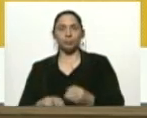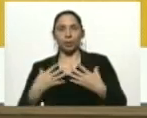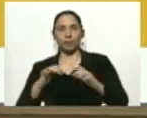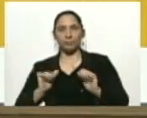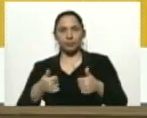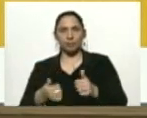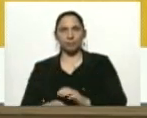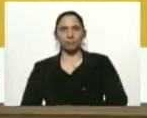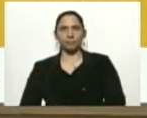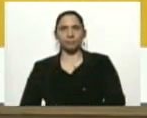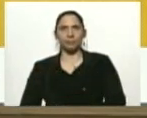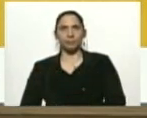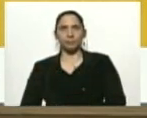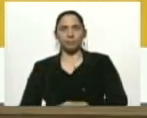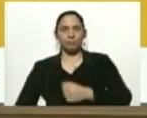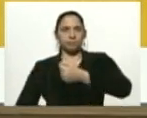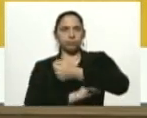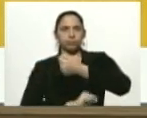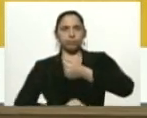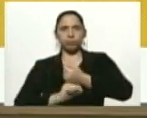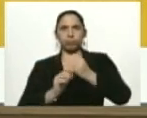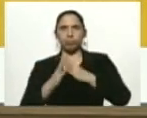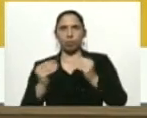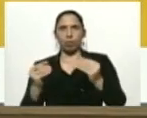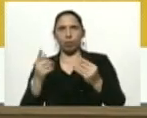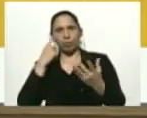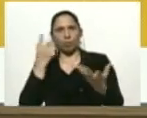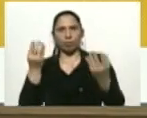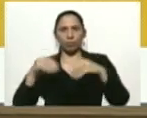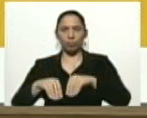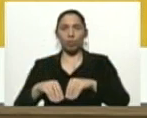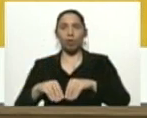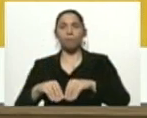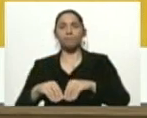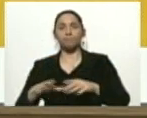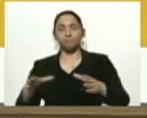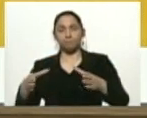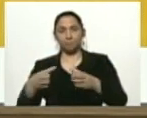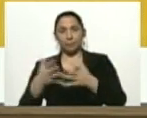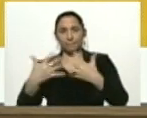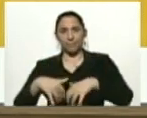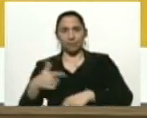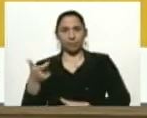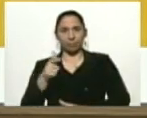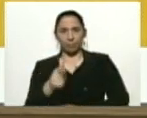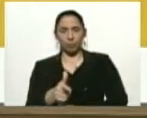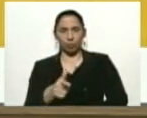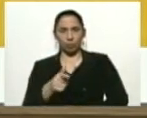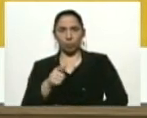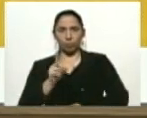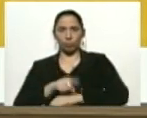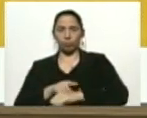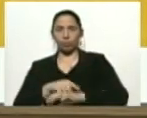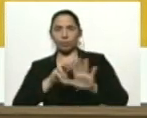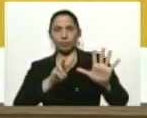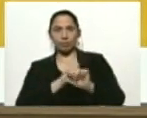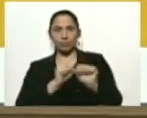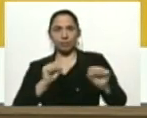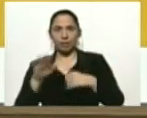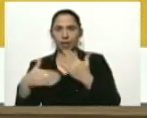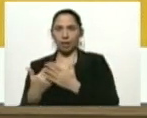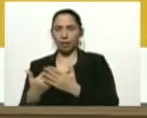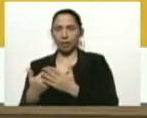empezar por el soporte de todo esto, que es el sector transporte. Tendrá una franja horaria de 7 de la mañana